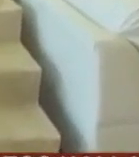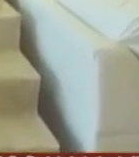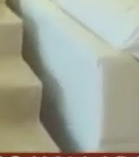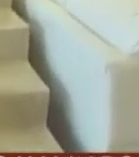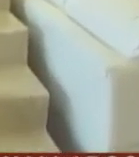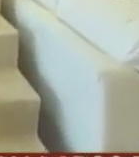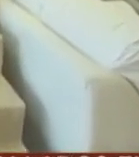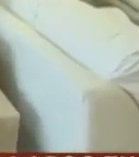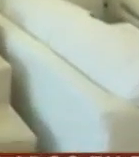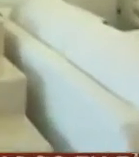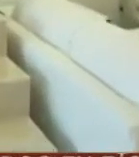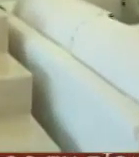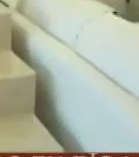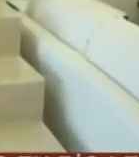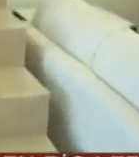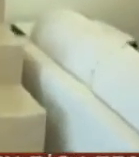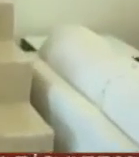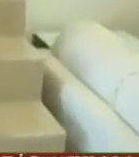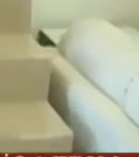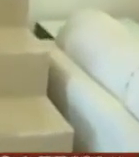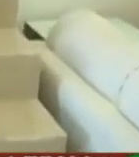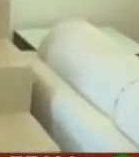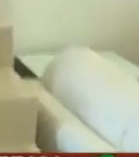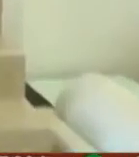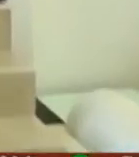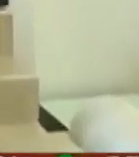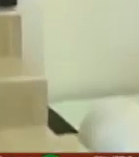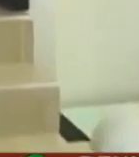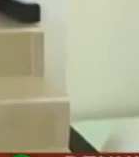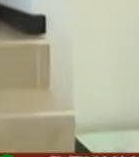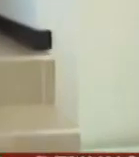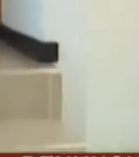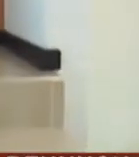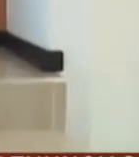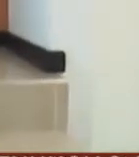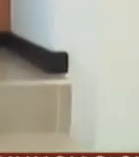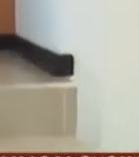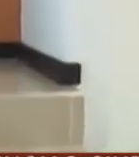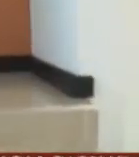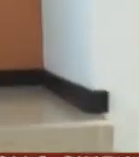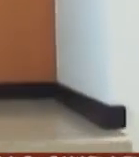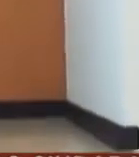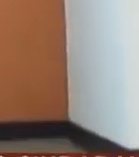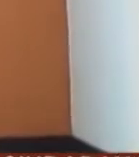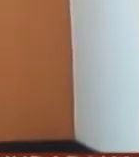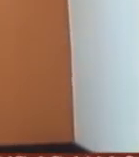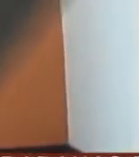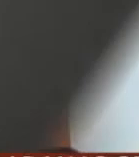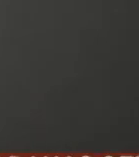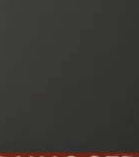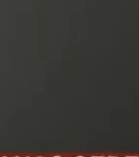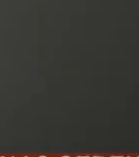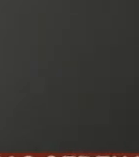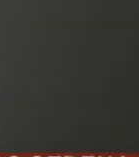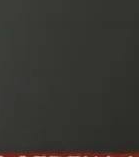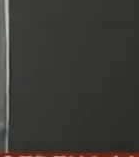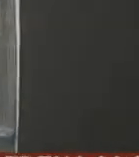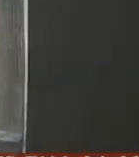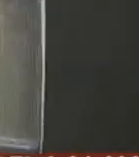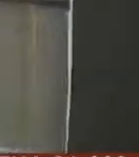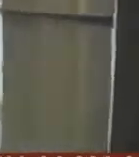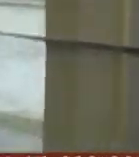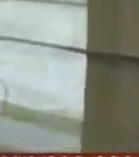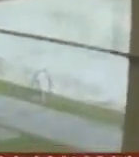existe la oferta vinculante un documento con el que puede comparar entre las diversas instituciones que ofrecen un crédito hipotecario La oferta